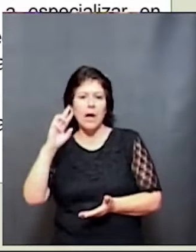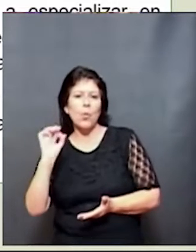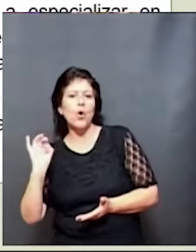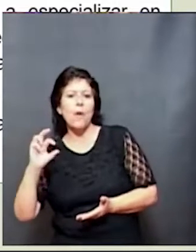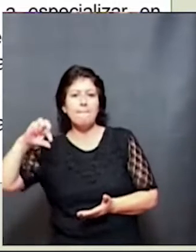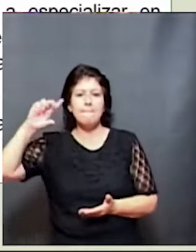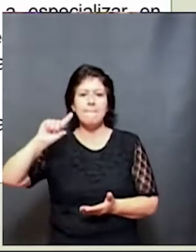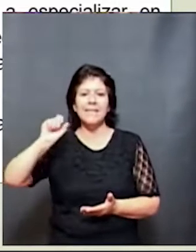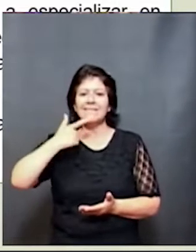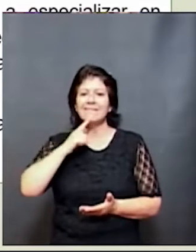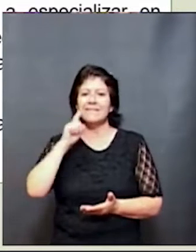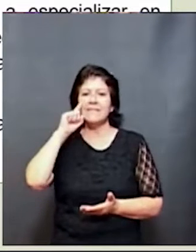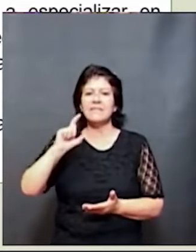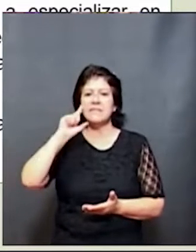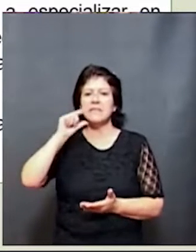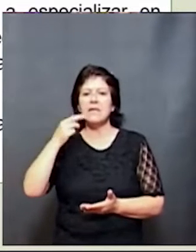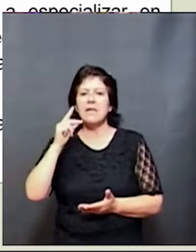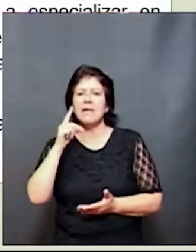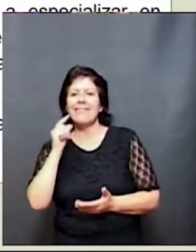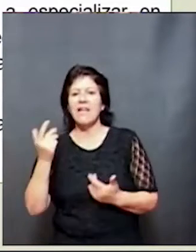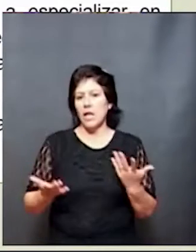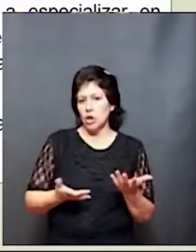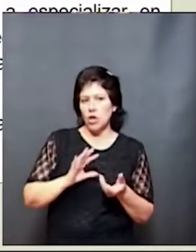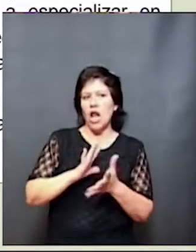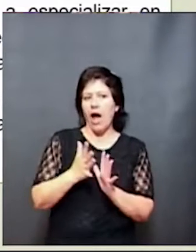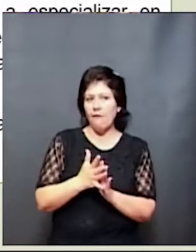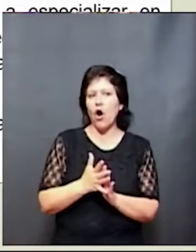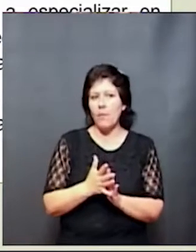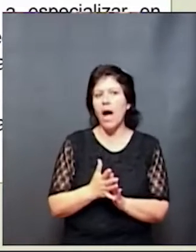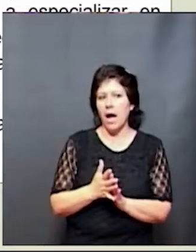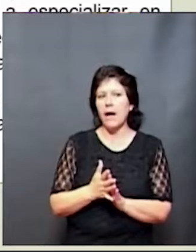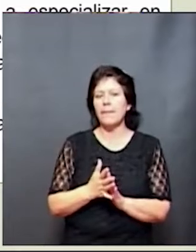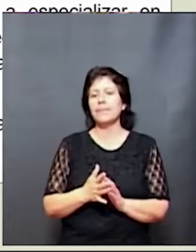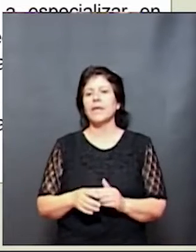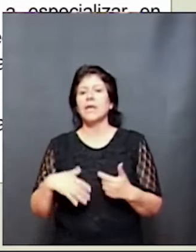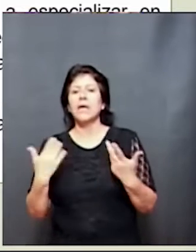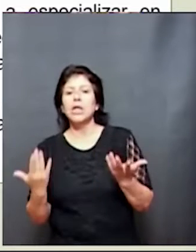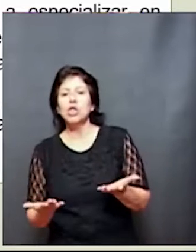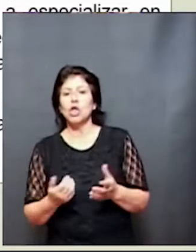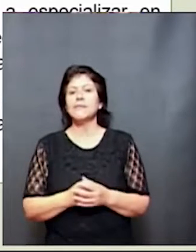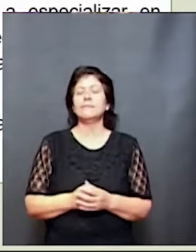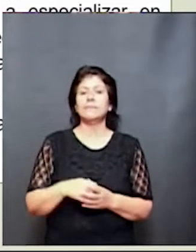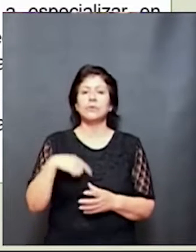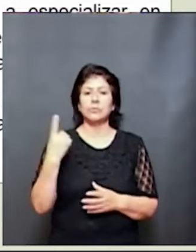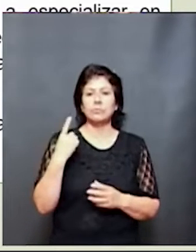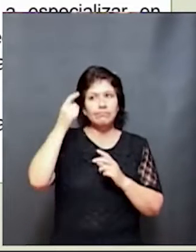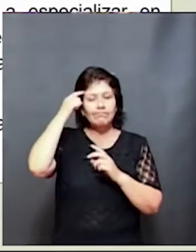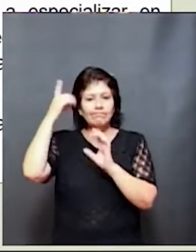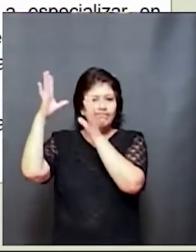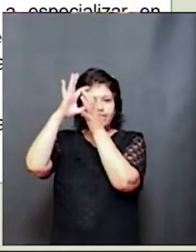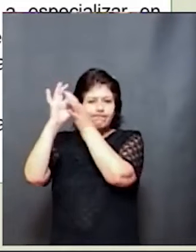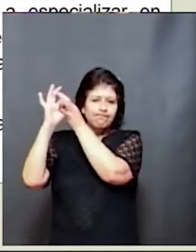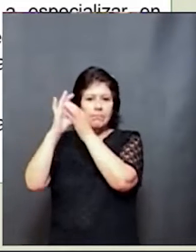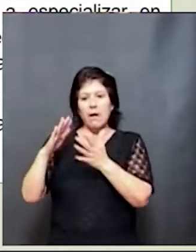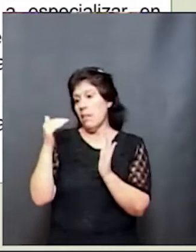neuroplasticidad no solamente tiene que ver con adaptarse y modificar esas redes neuronales constantemente en función del ambiente